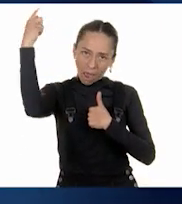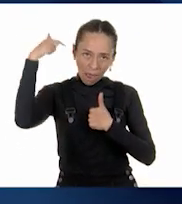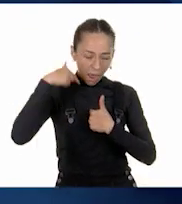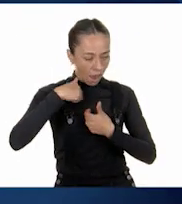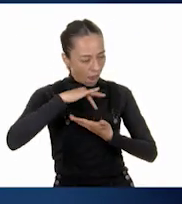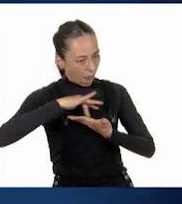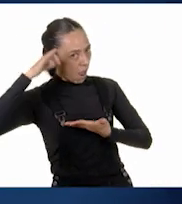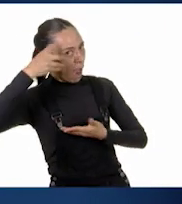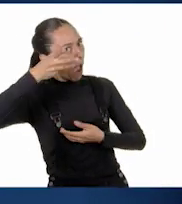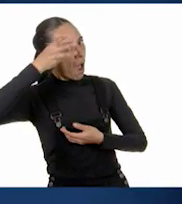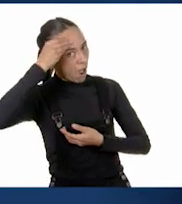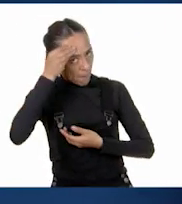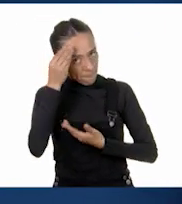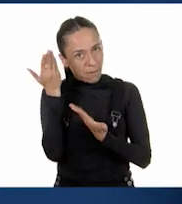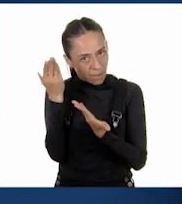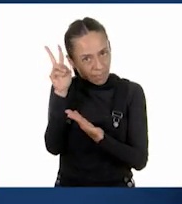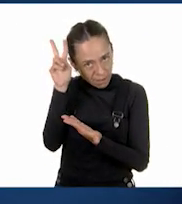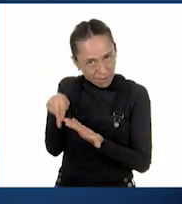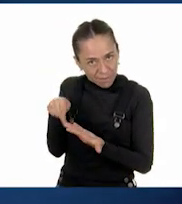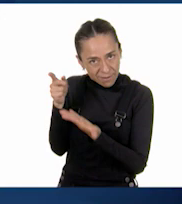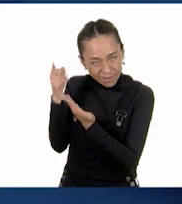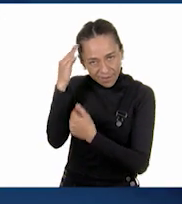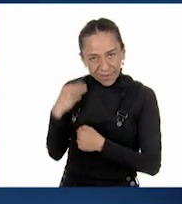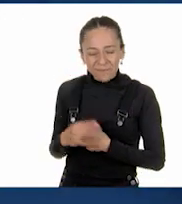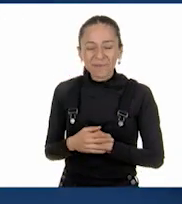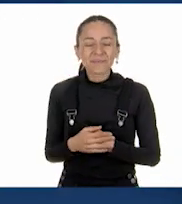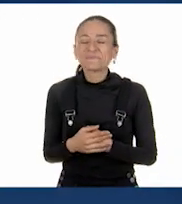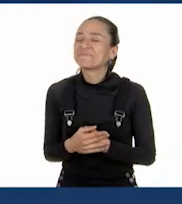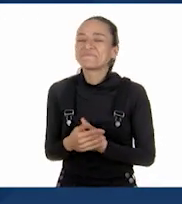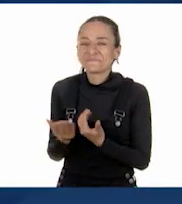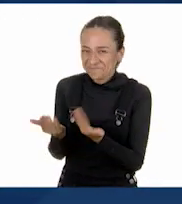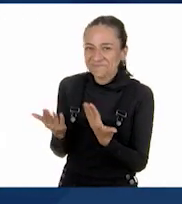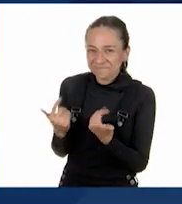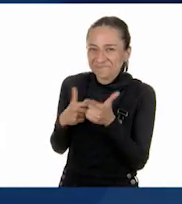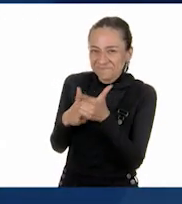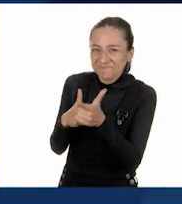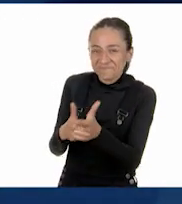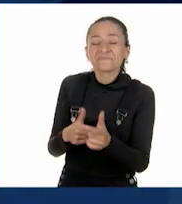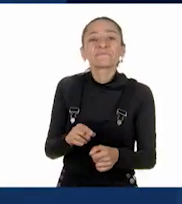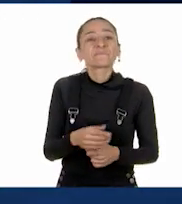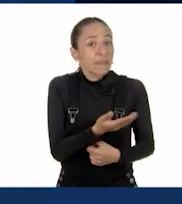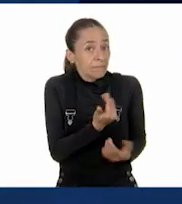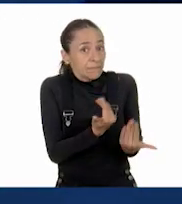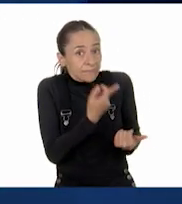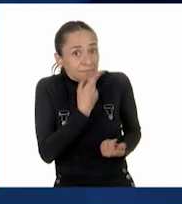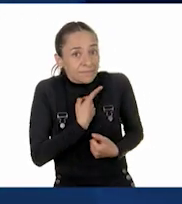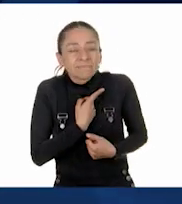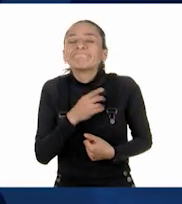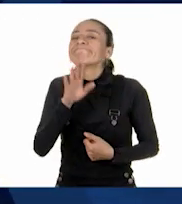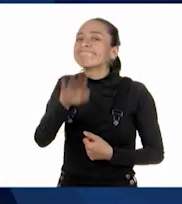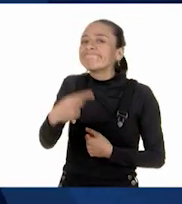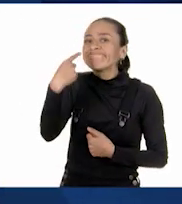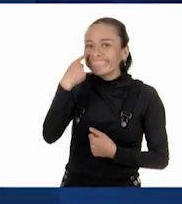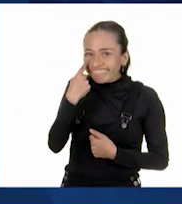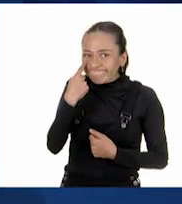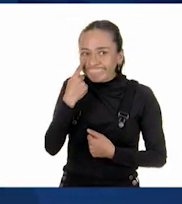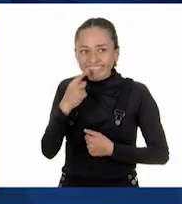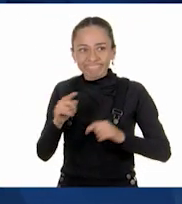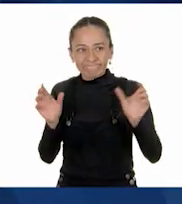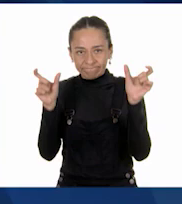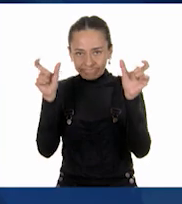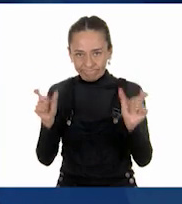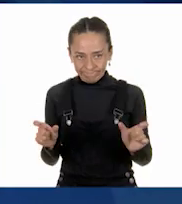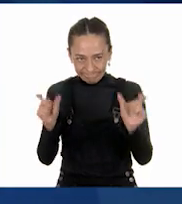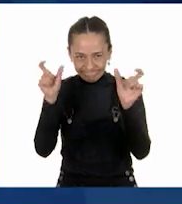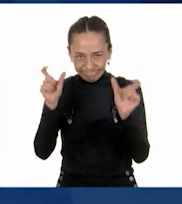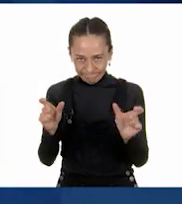Adelante, adelante. Continuemos. Pues si convertimos estas dos fracciones en otras donde los pedacitos